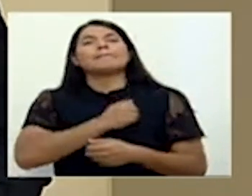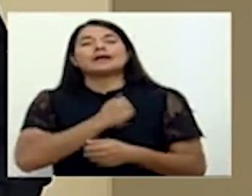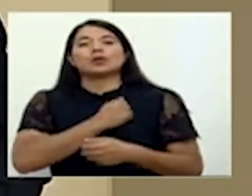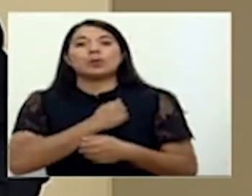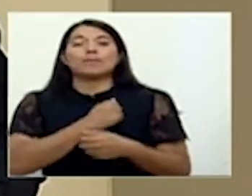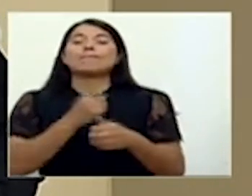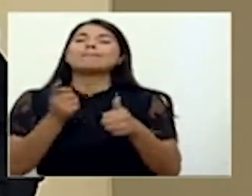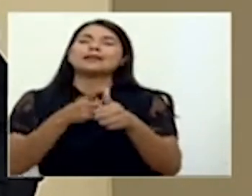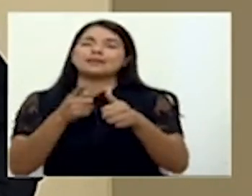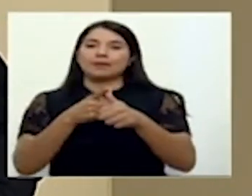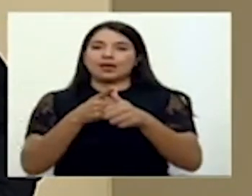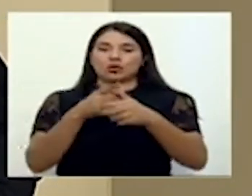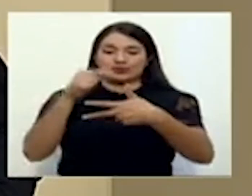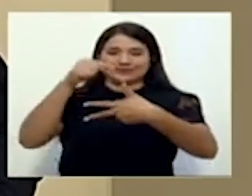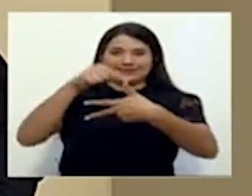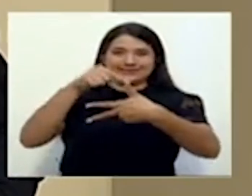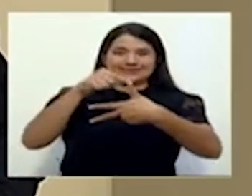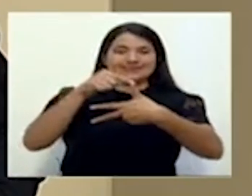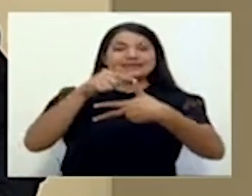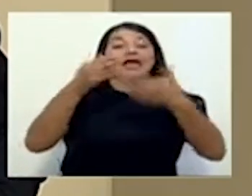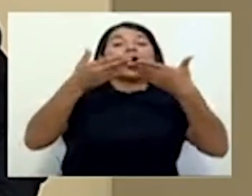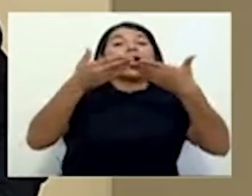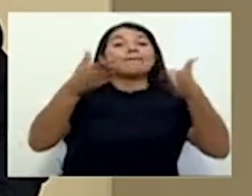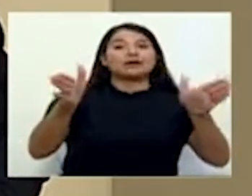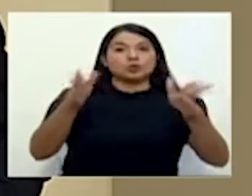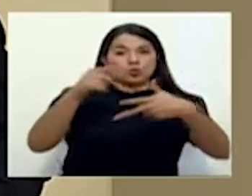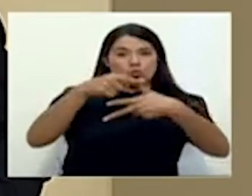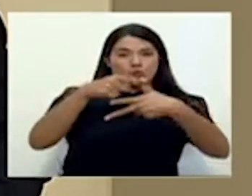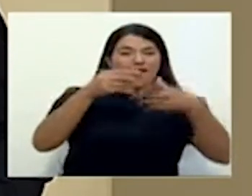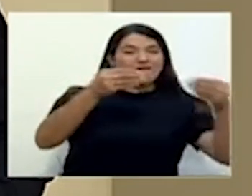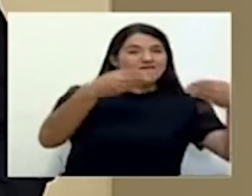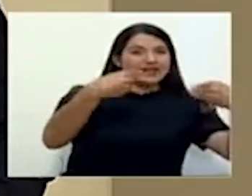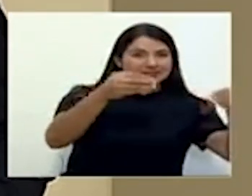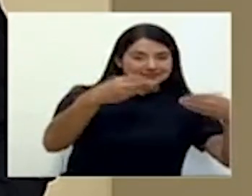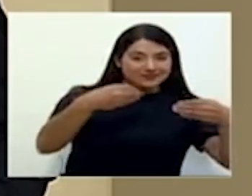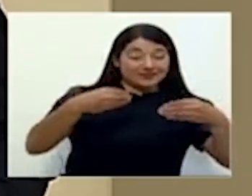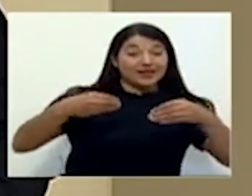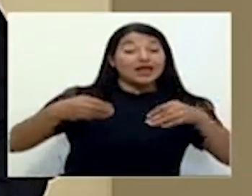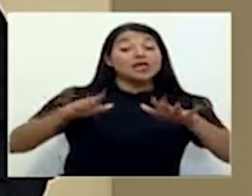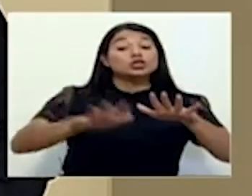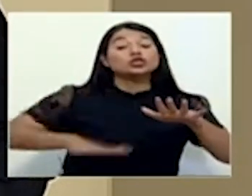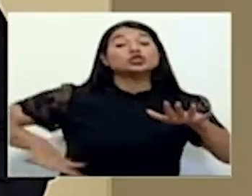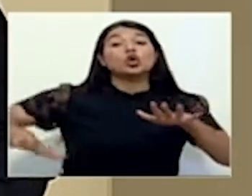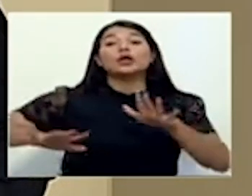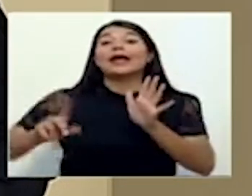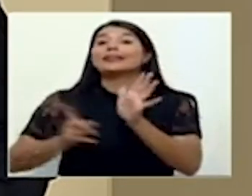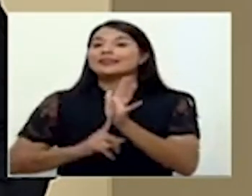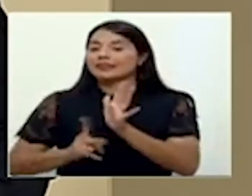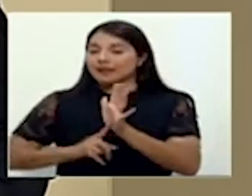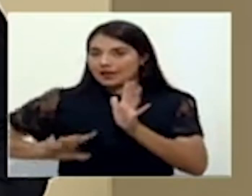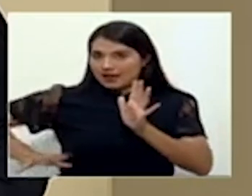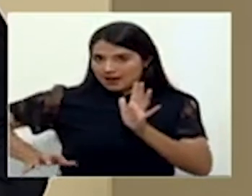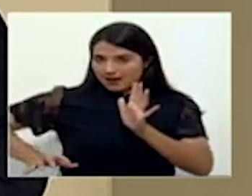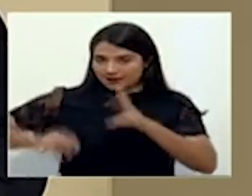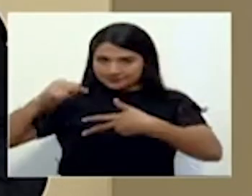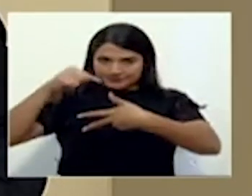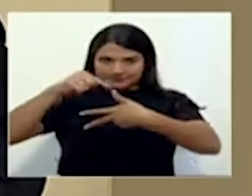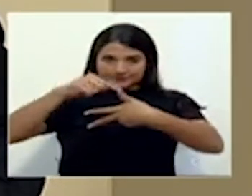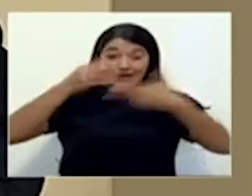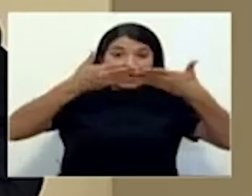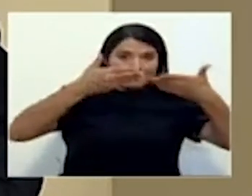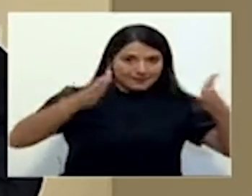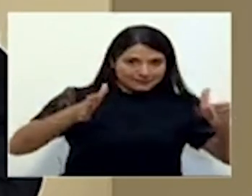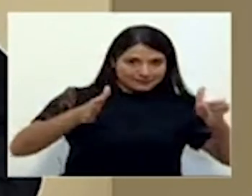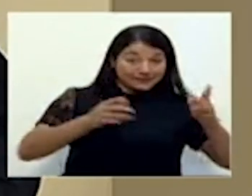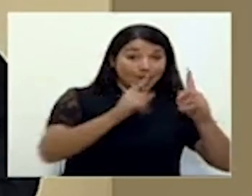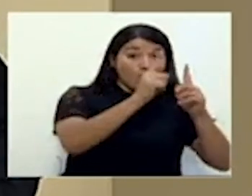apertura para los cantones de alerta naranja, para seguir el orden. En la fase de apertura, que va del